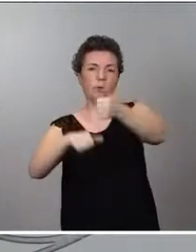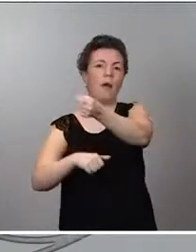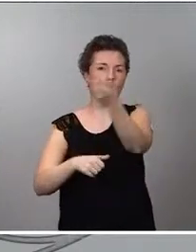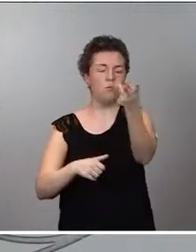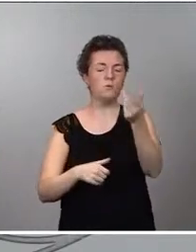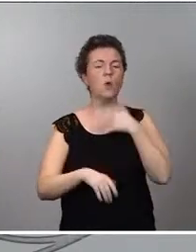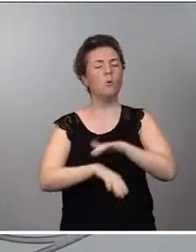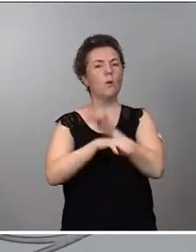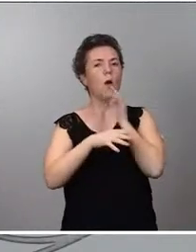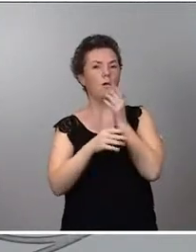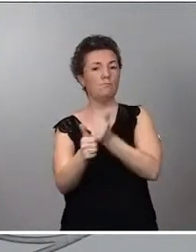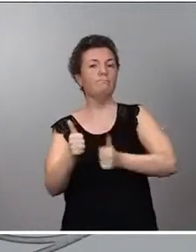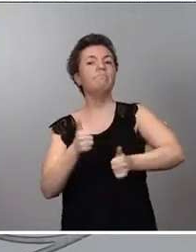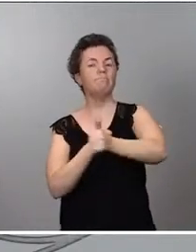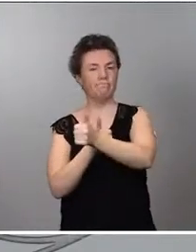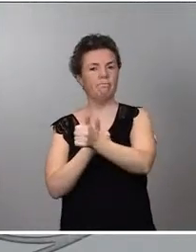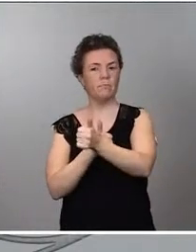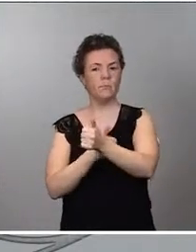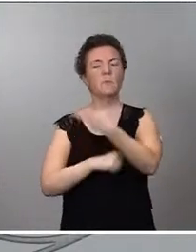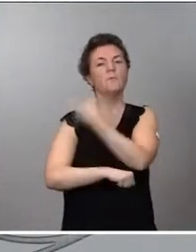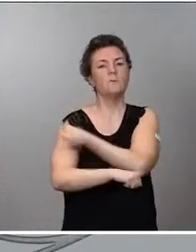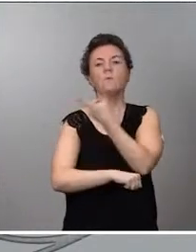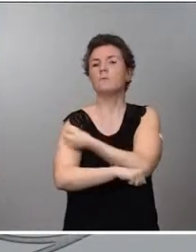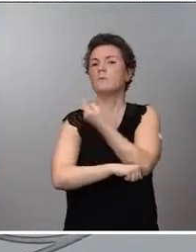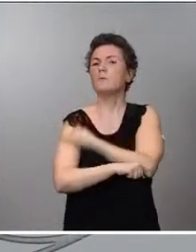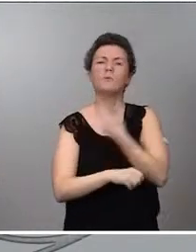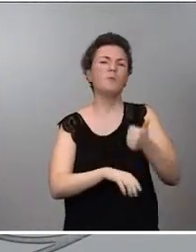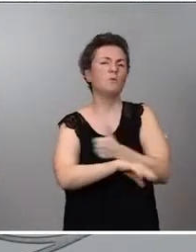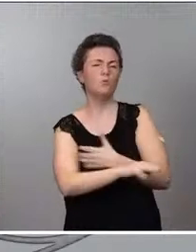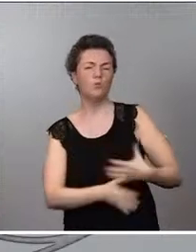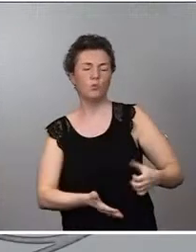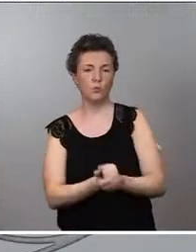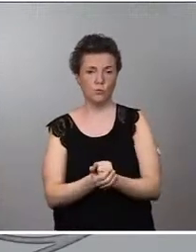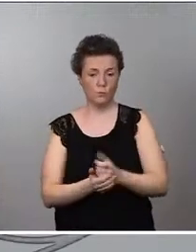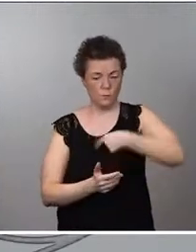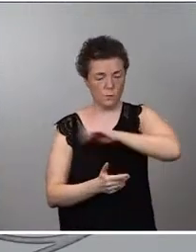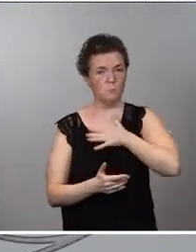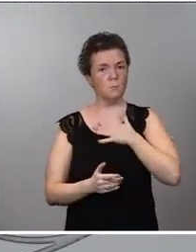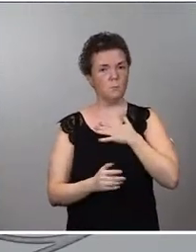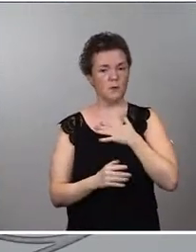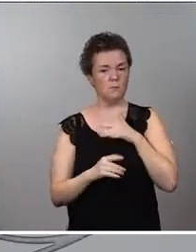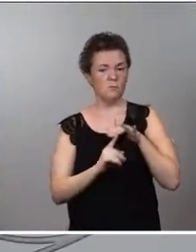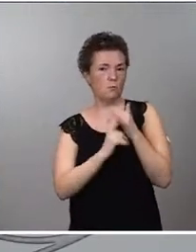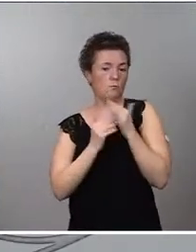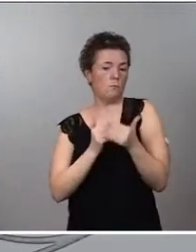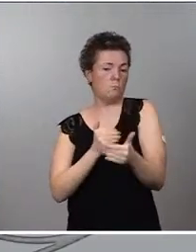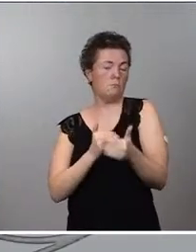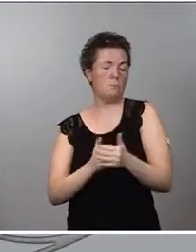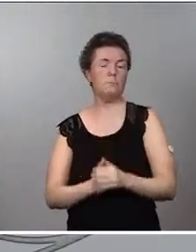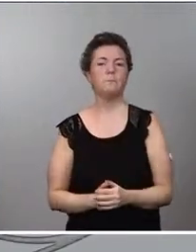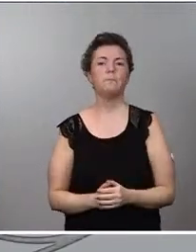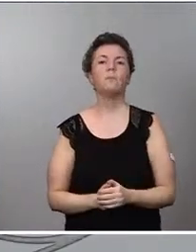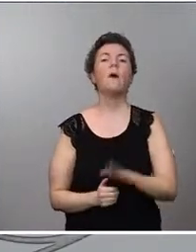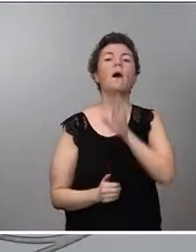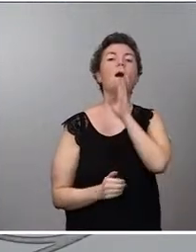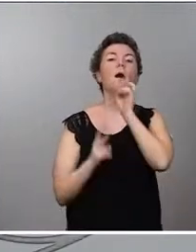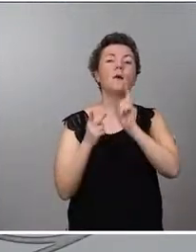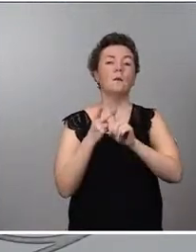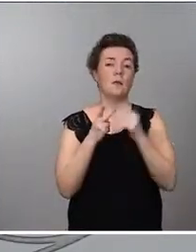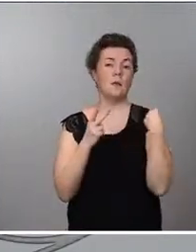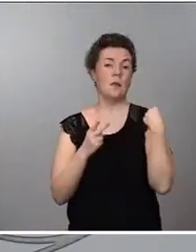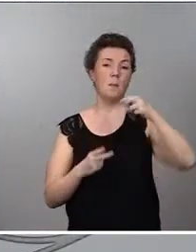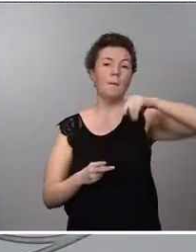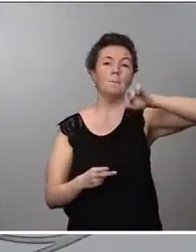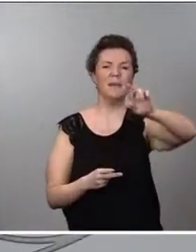priorizando seguir vacunando a toda la población y, desde luego, este es nuestro escenario próximo. En relación con el MIR, con la pregunta,